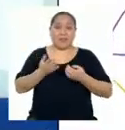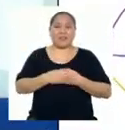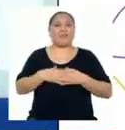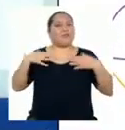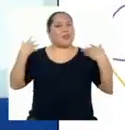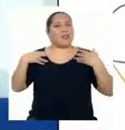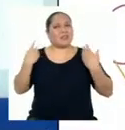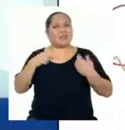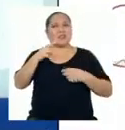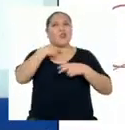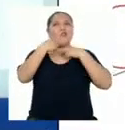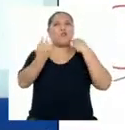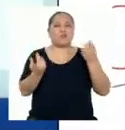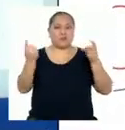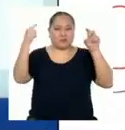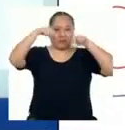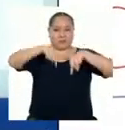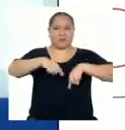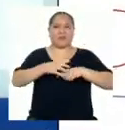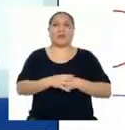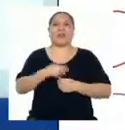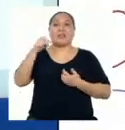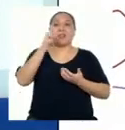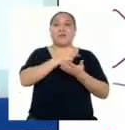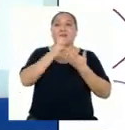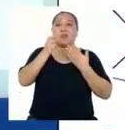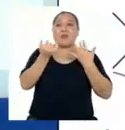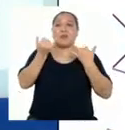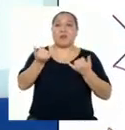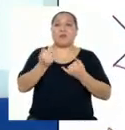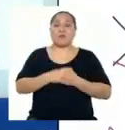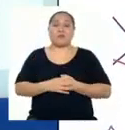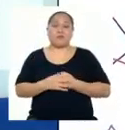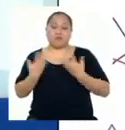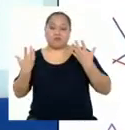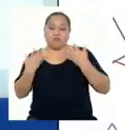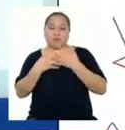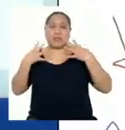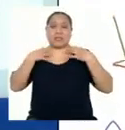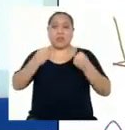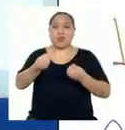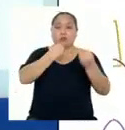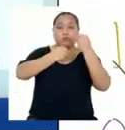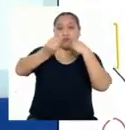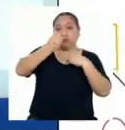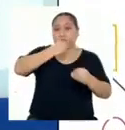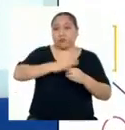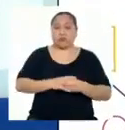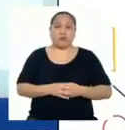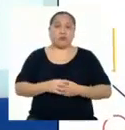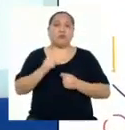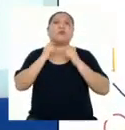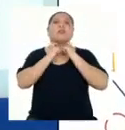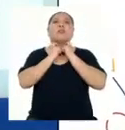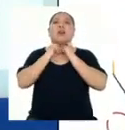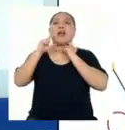de tener sus voces presentes. Como el programa de hoy tiene que ver con la salud, la alimentación y una glándula muy importante